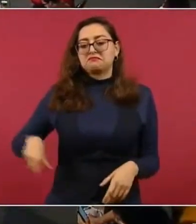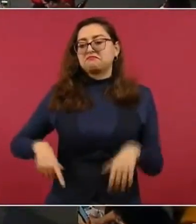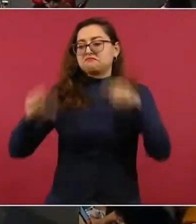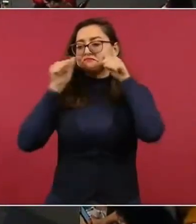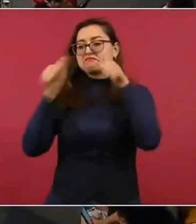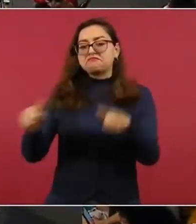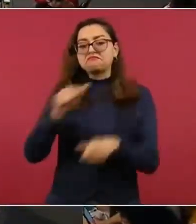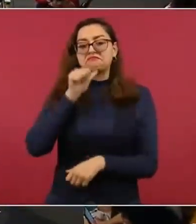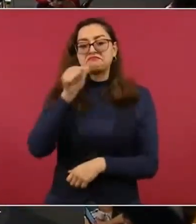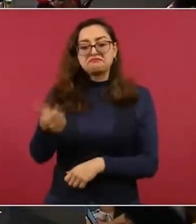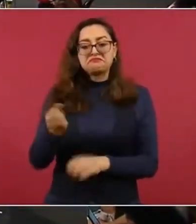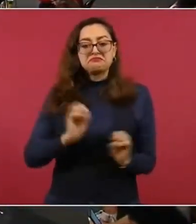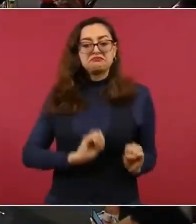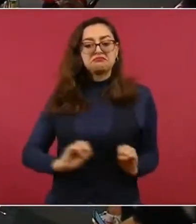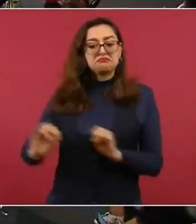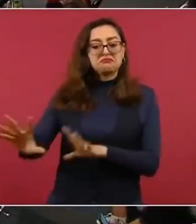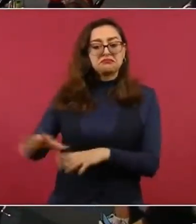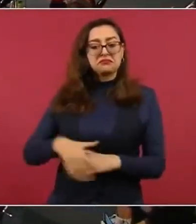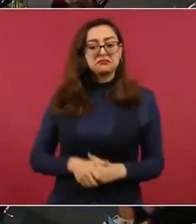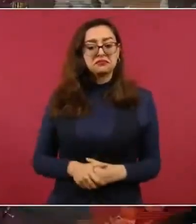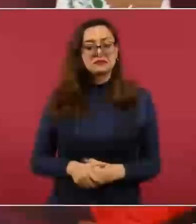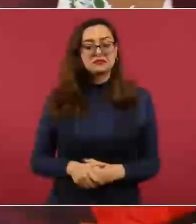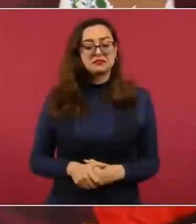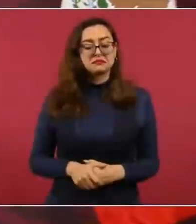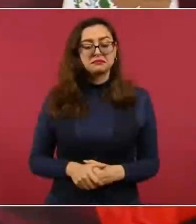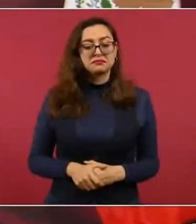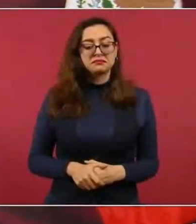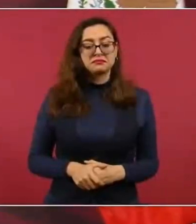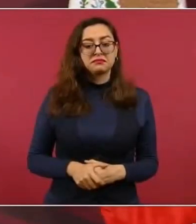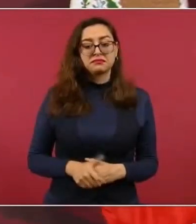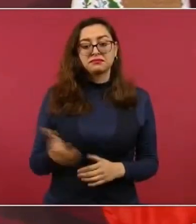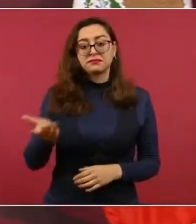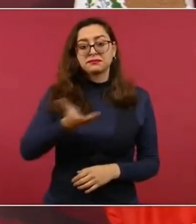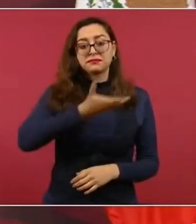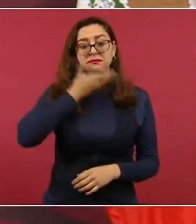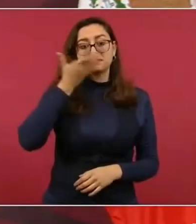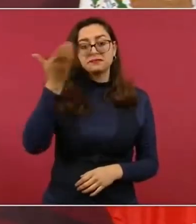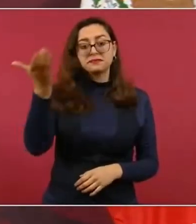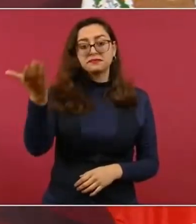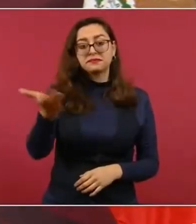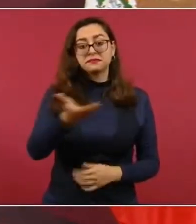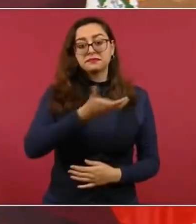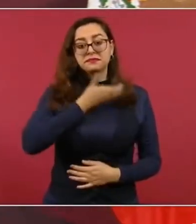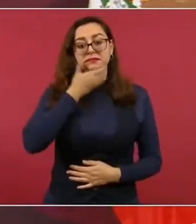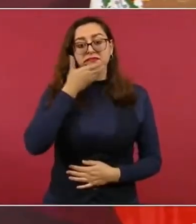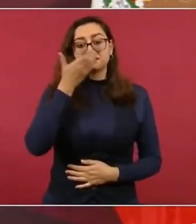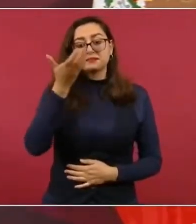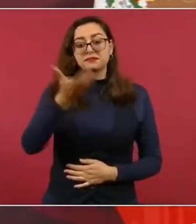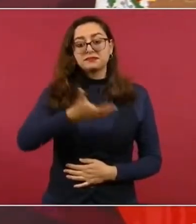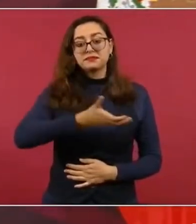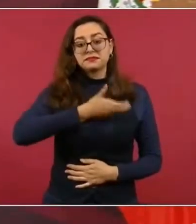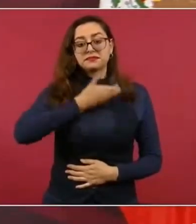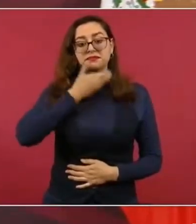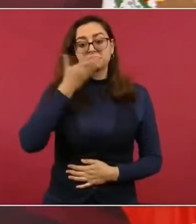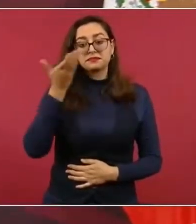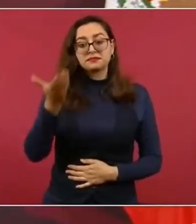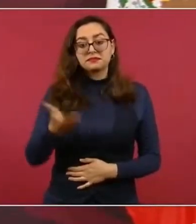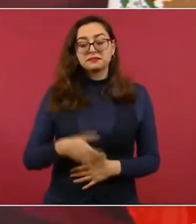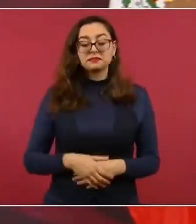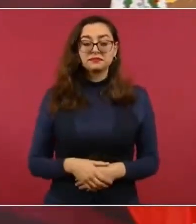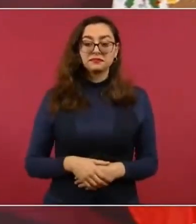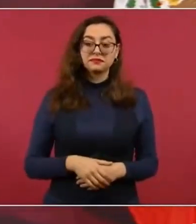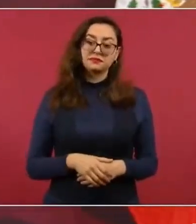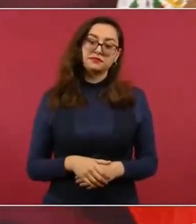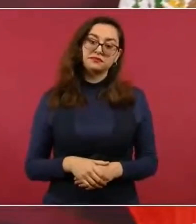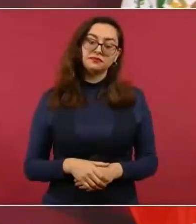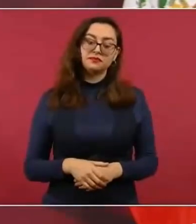no se actuaba.